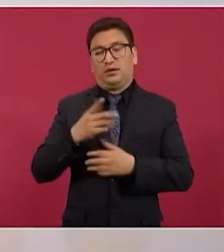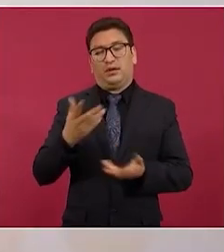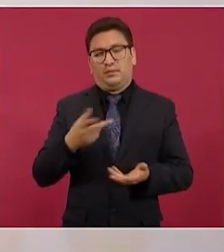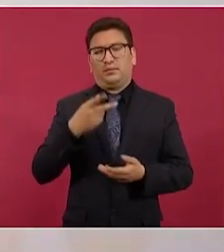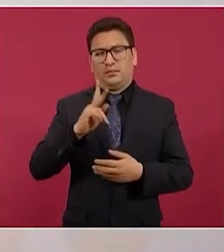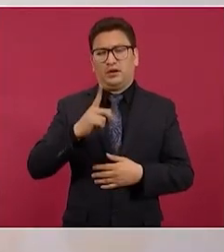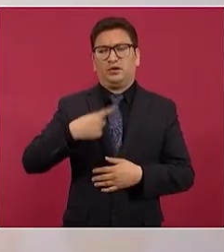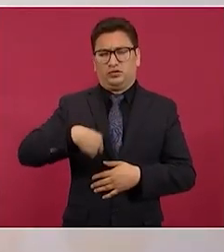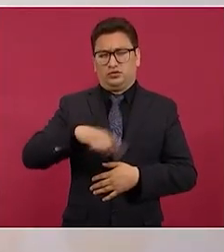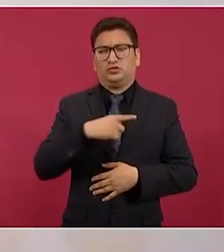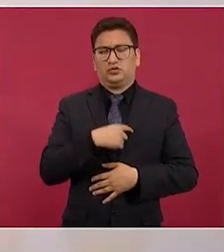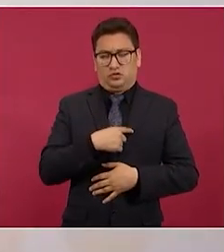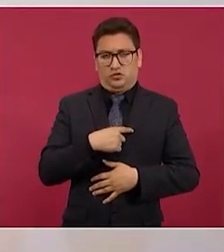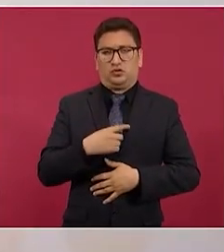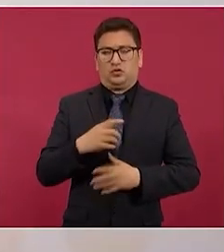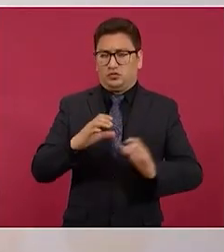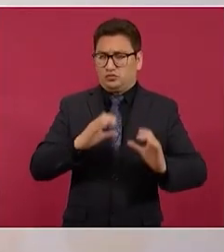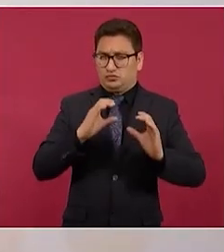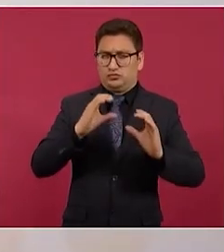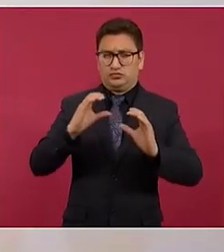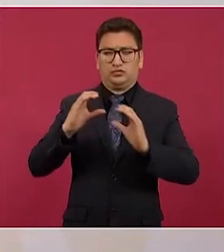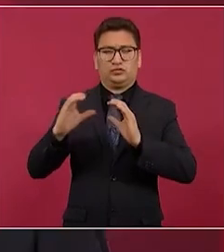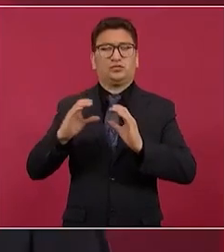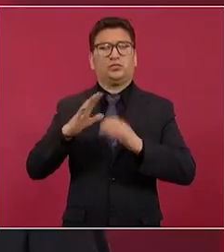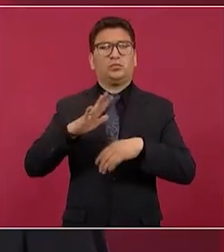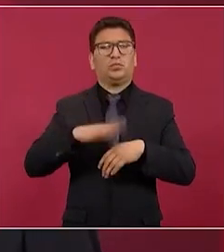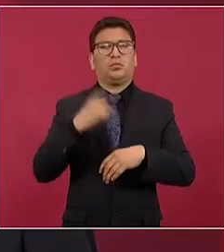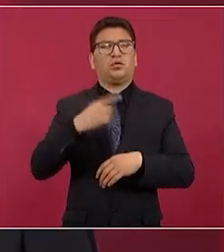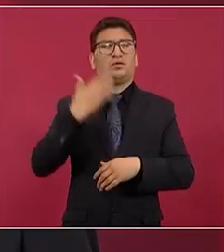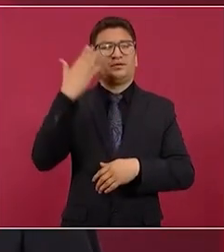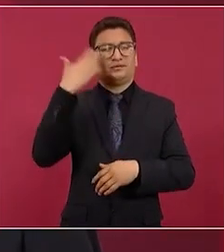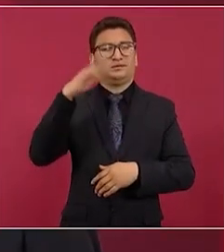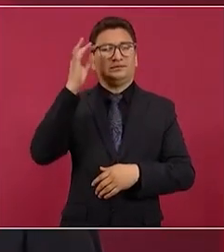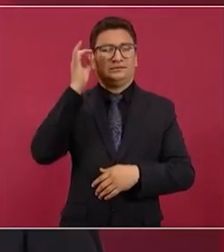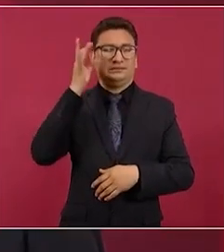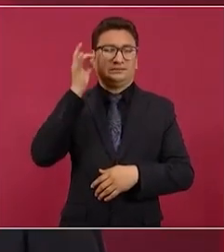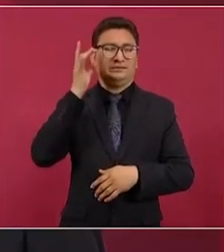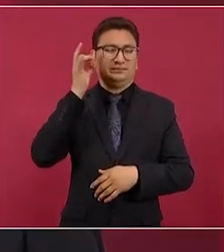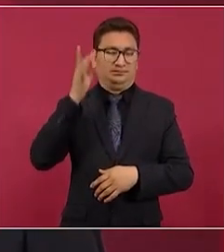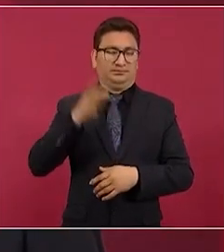necesarias porque ya los conocemos,